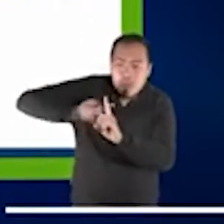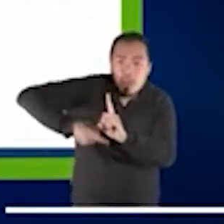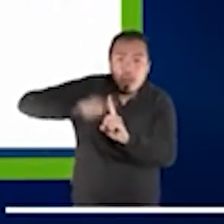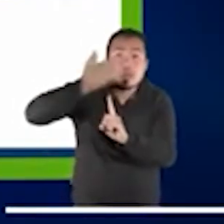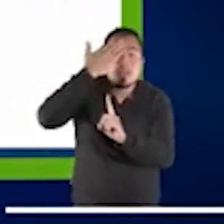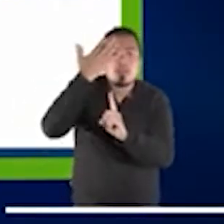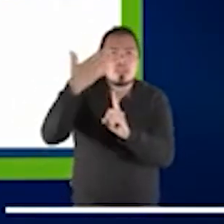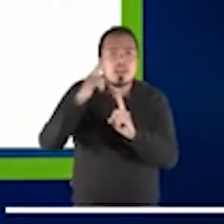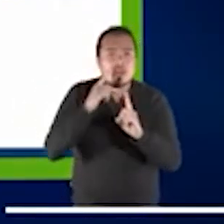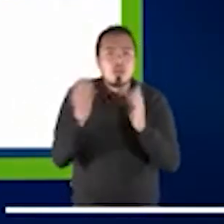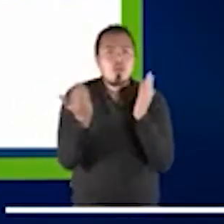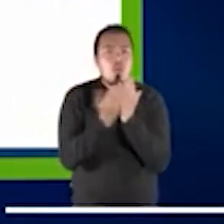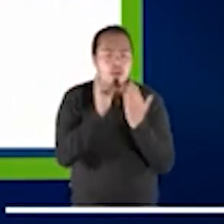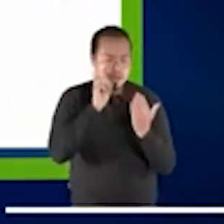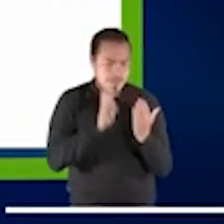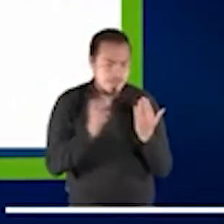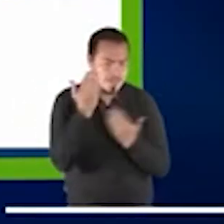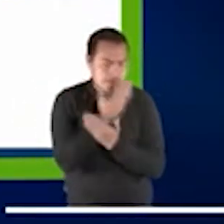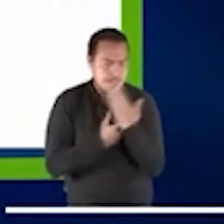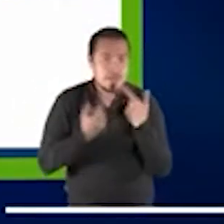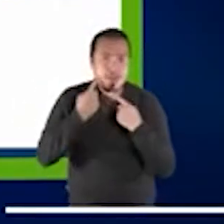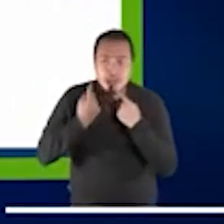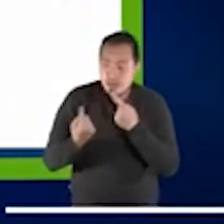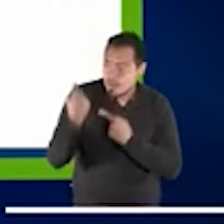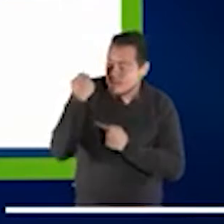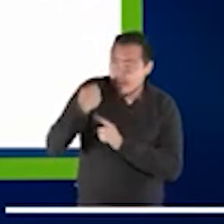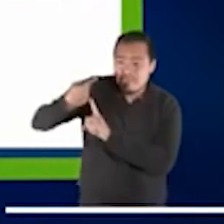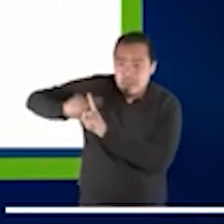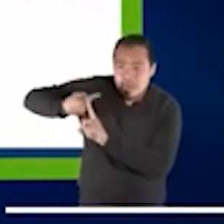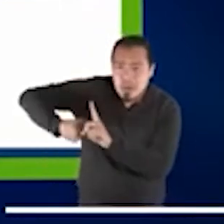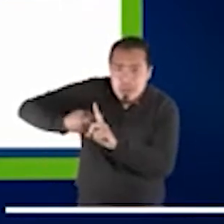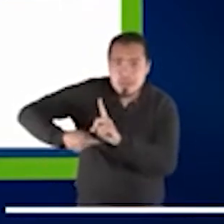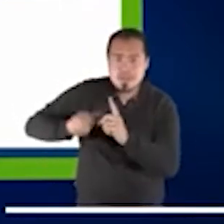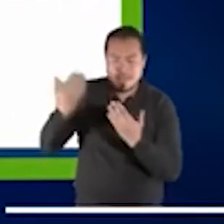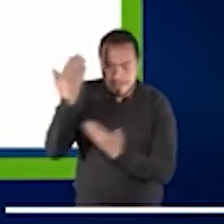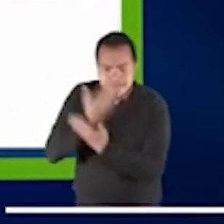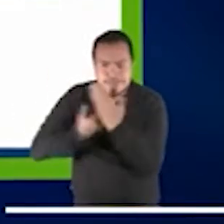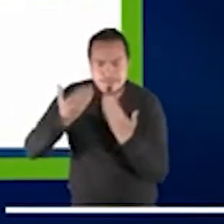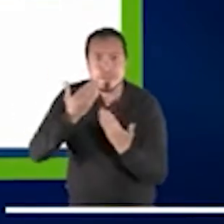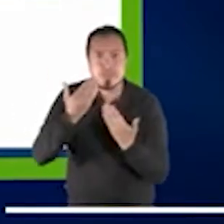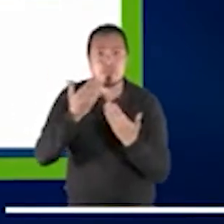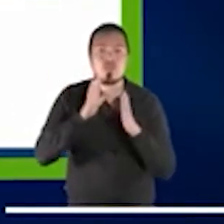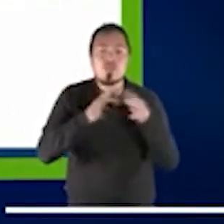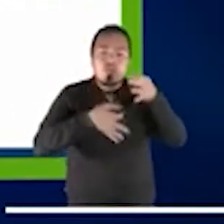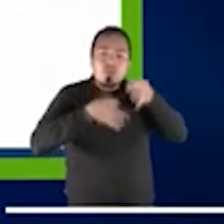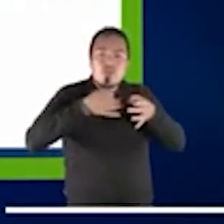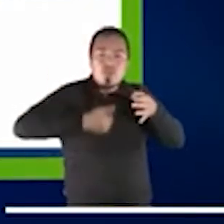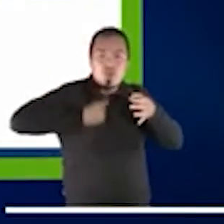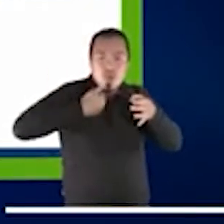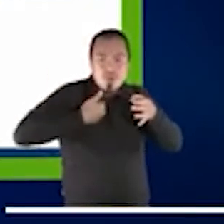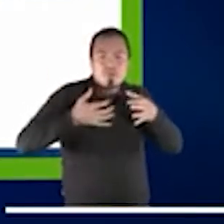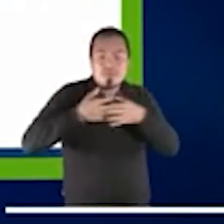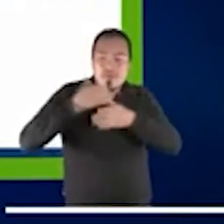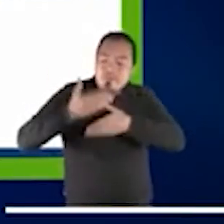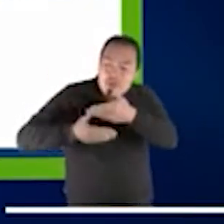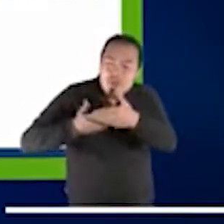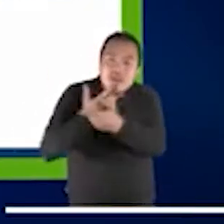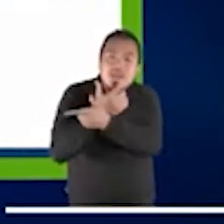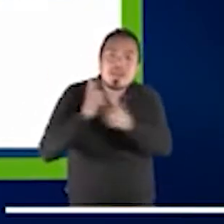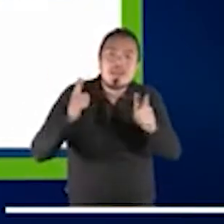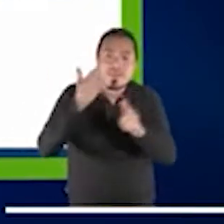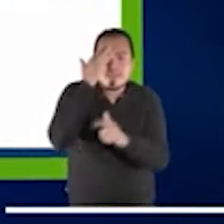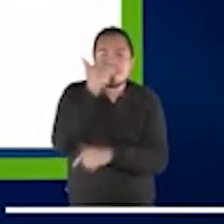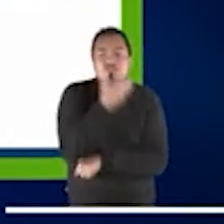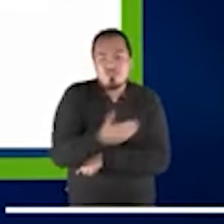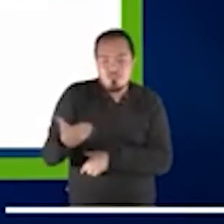es que finalmente en la justicia juvenil formal y en la privación de libertad para los niños en conflicto